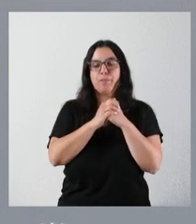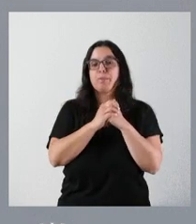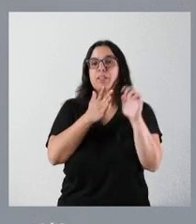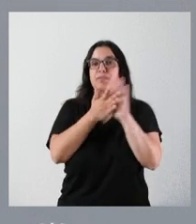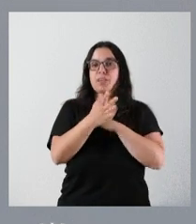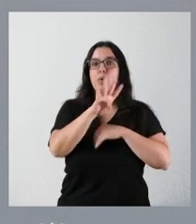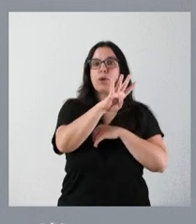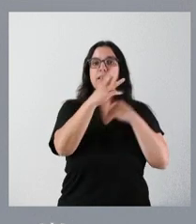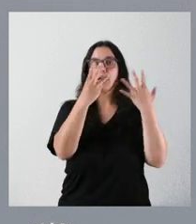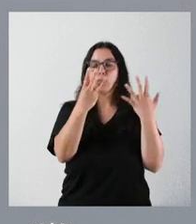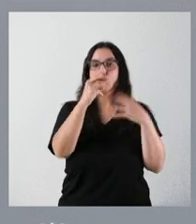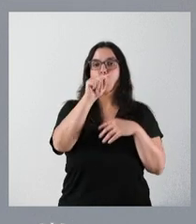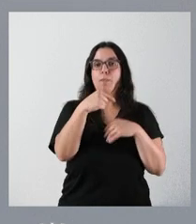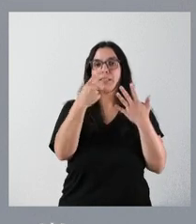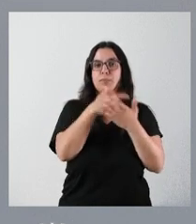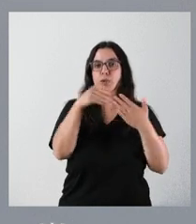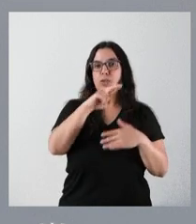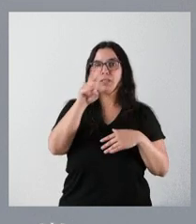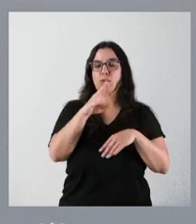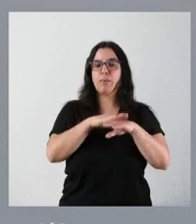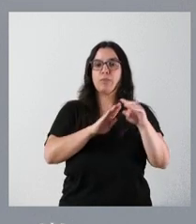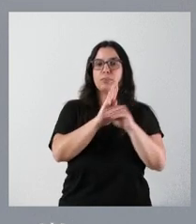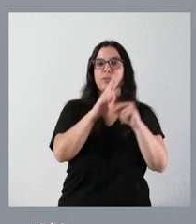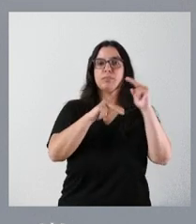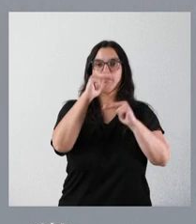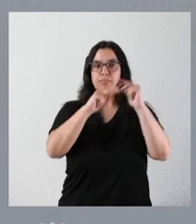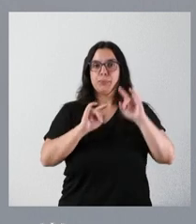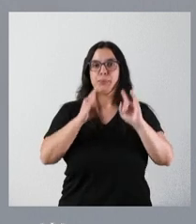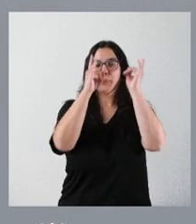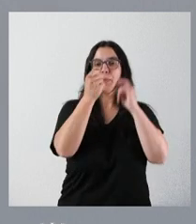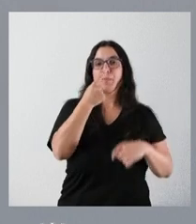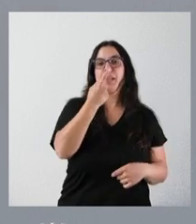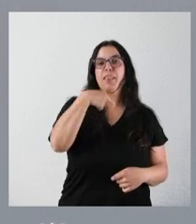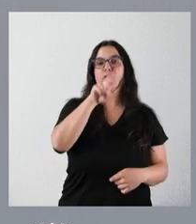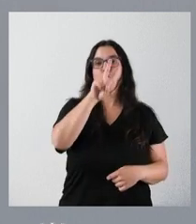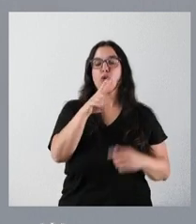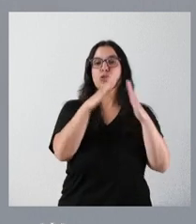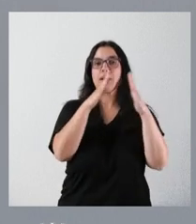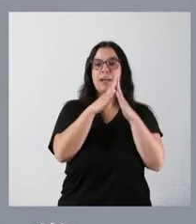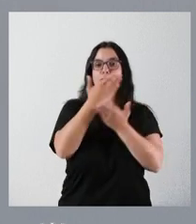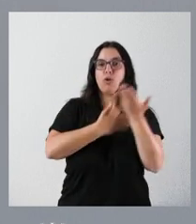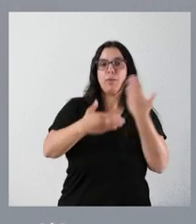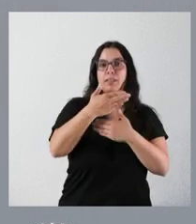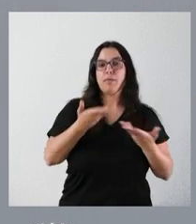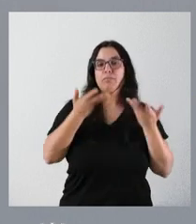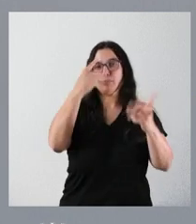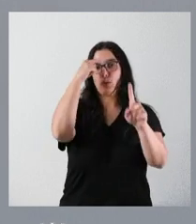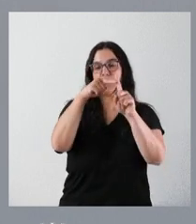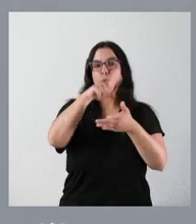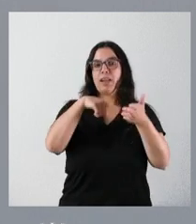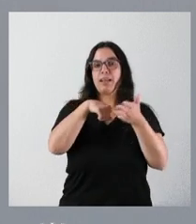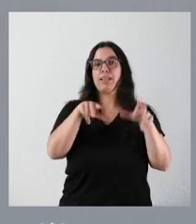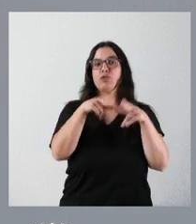de 48,6 millones de euros para financiar la construcción de 1.102 viviendas colaborativas destinadas a alquiler social, con preferencia para jóvenes.